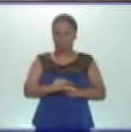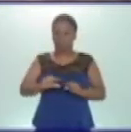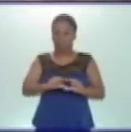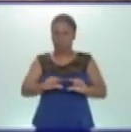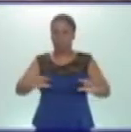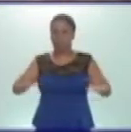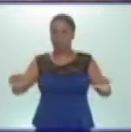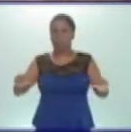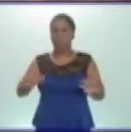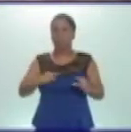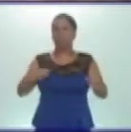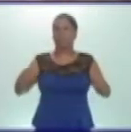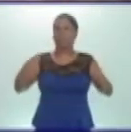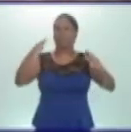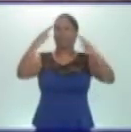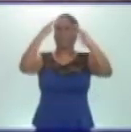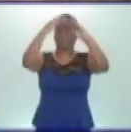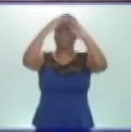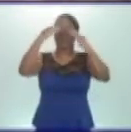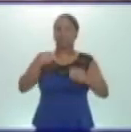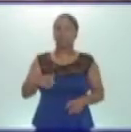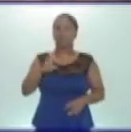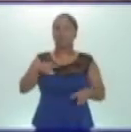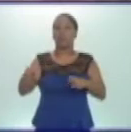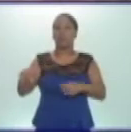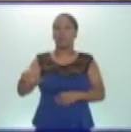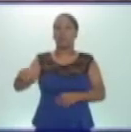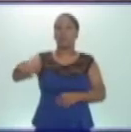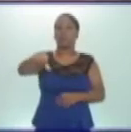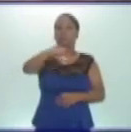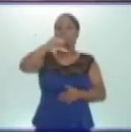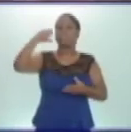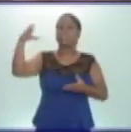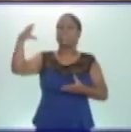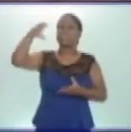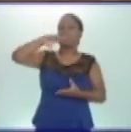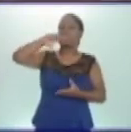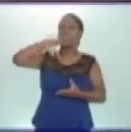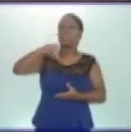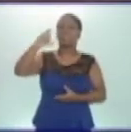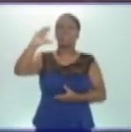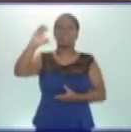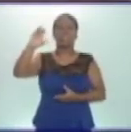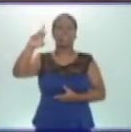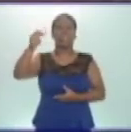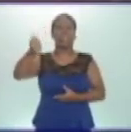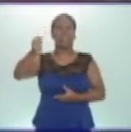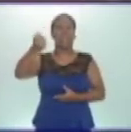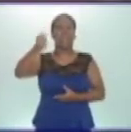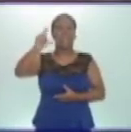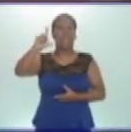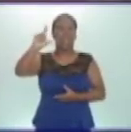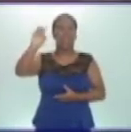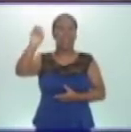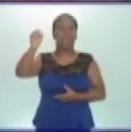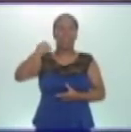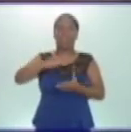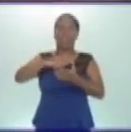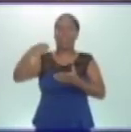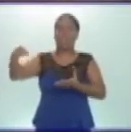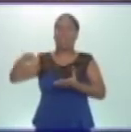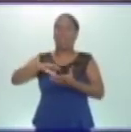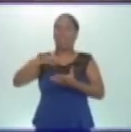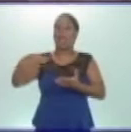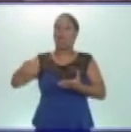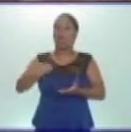alimentos como los cereales. Entre otros, podemos conseguir el arroz y la